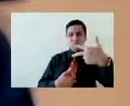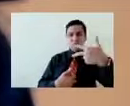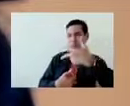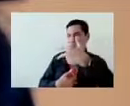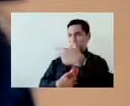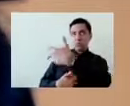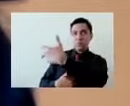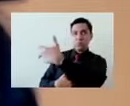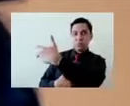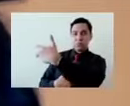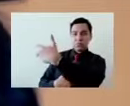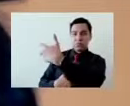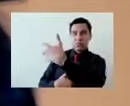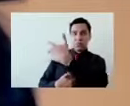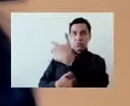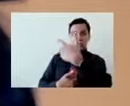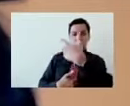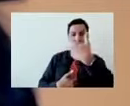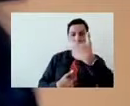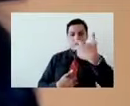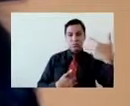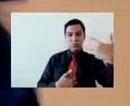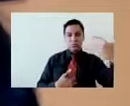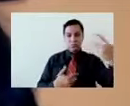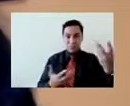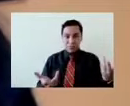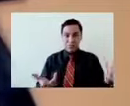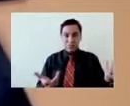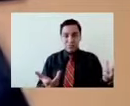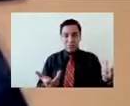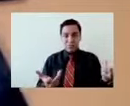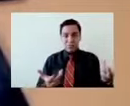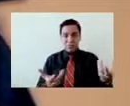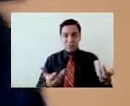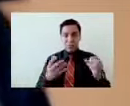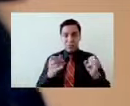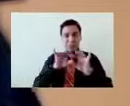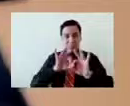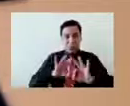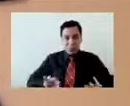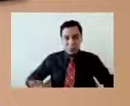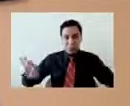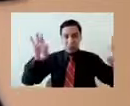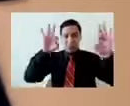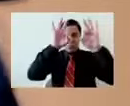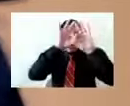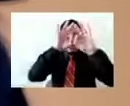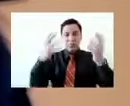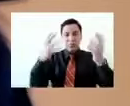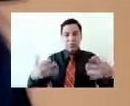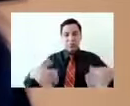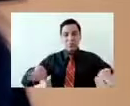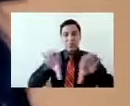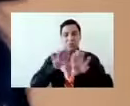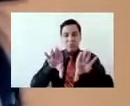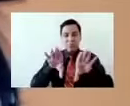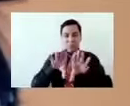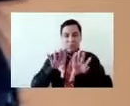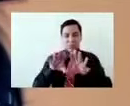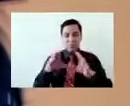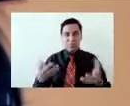Entonces, eh, me parece que aquellas personas que ponemos o no ponemos esta situación,